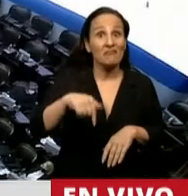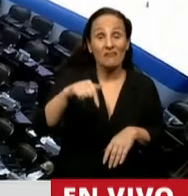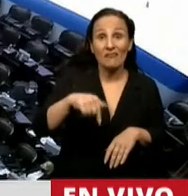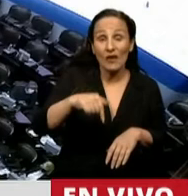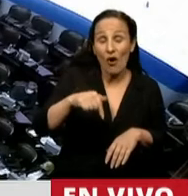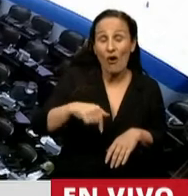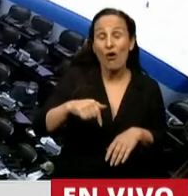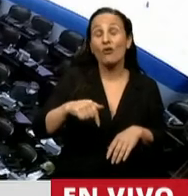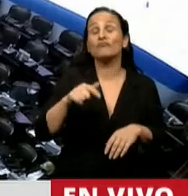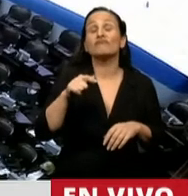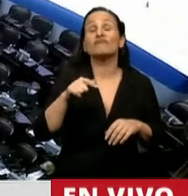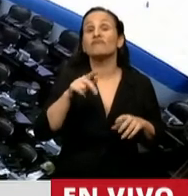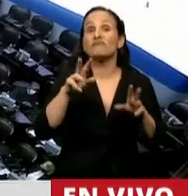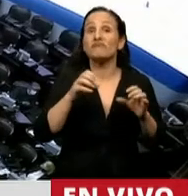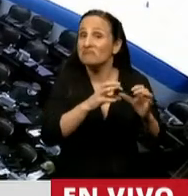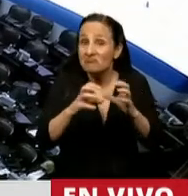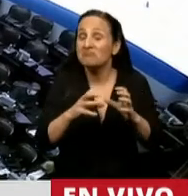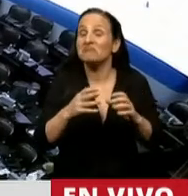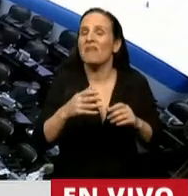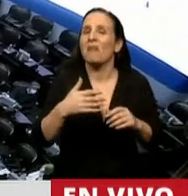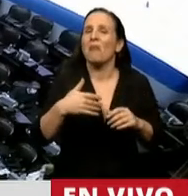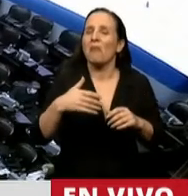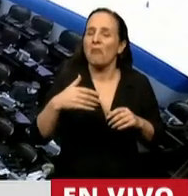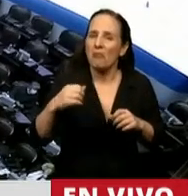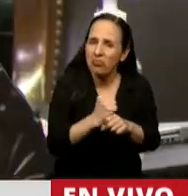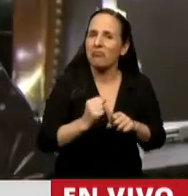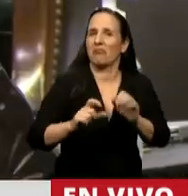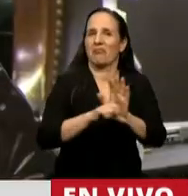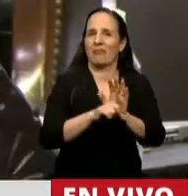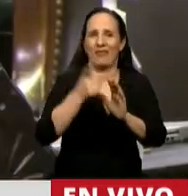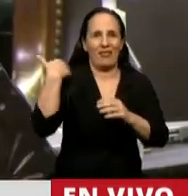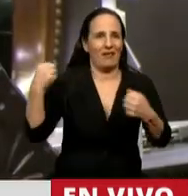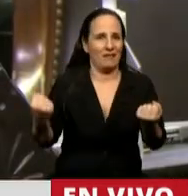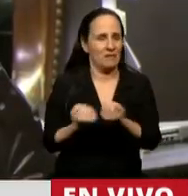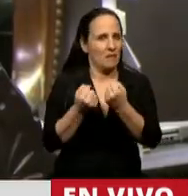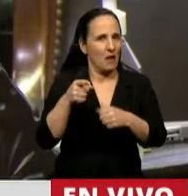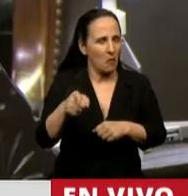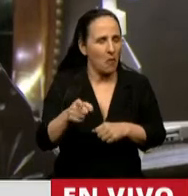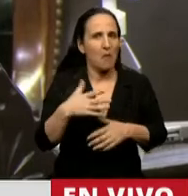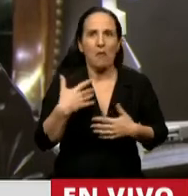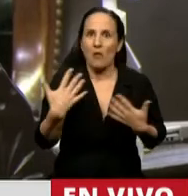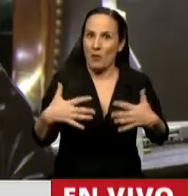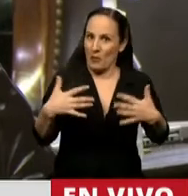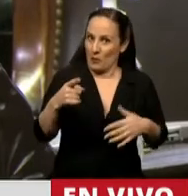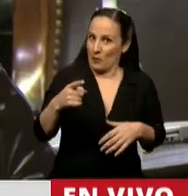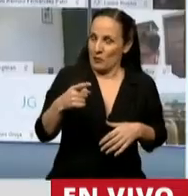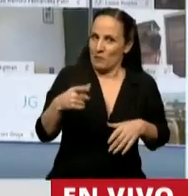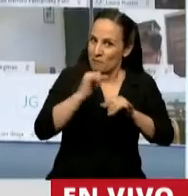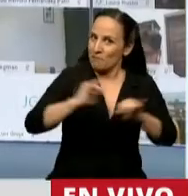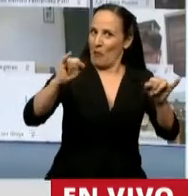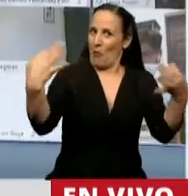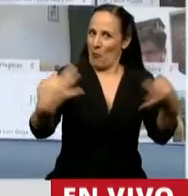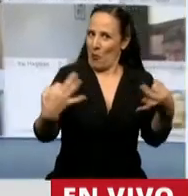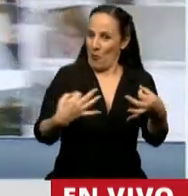de sancionar definitivamente la ratificación del Acuerdo de Escazú. Es una buena noticia. Como usted decía, tuvimos una